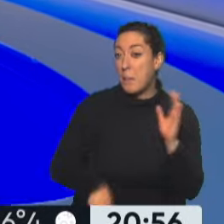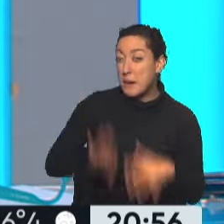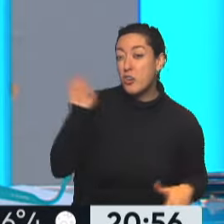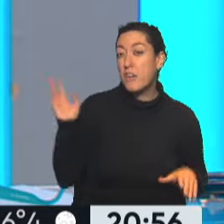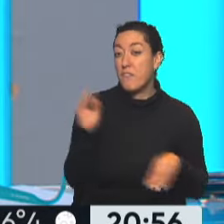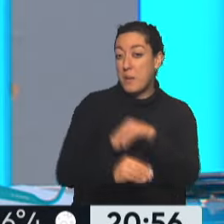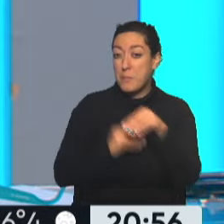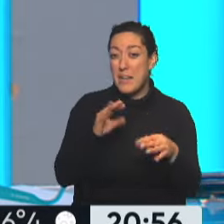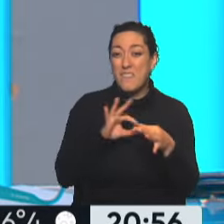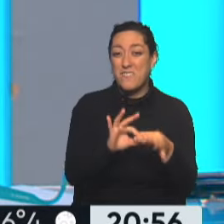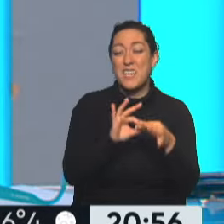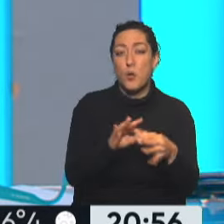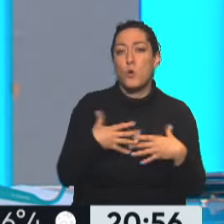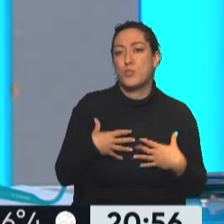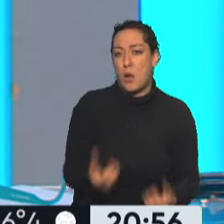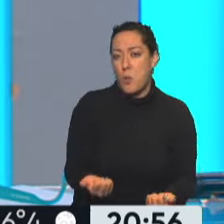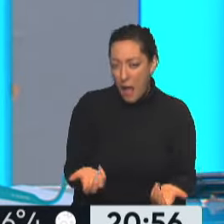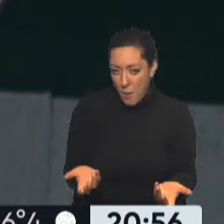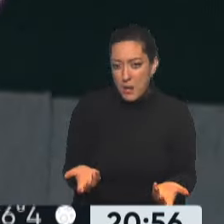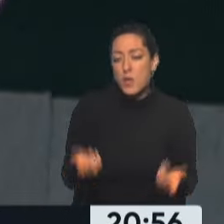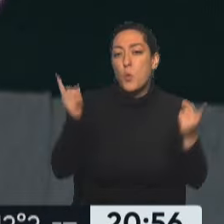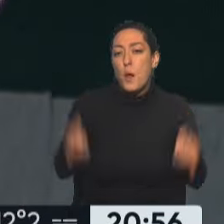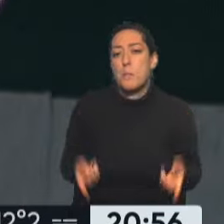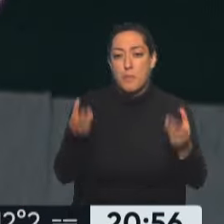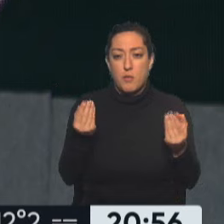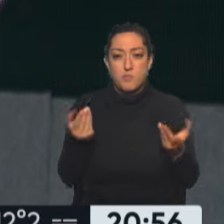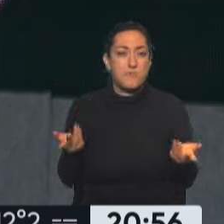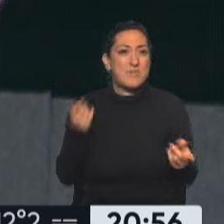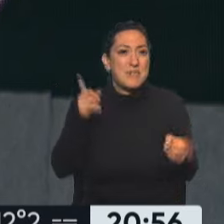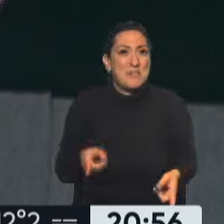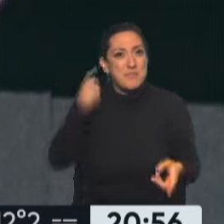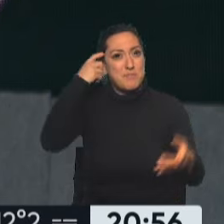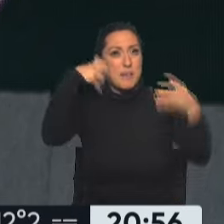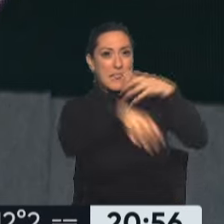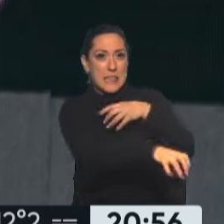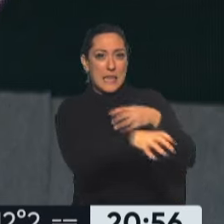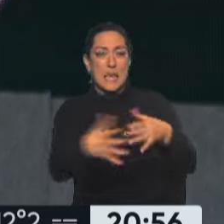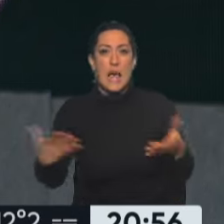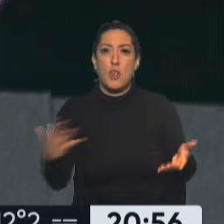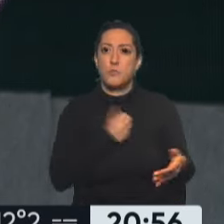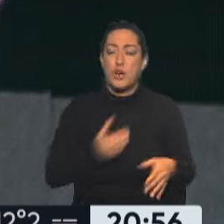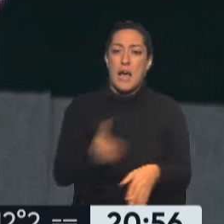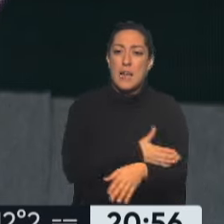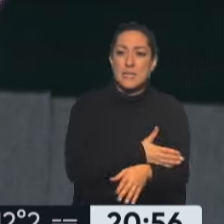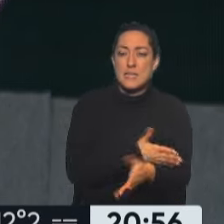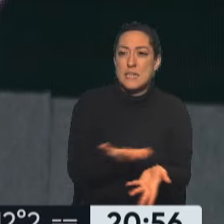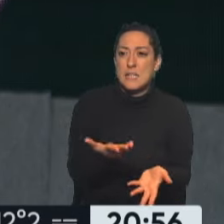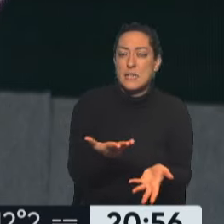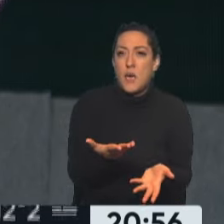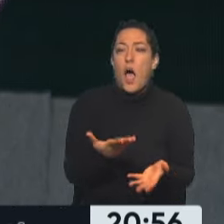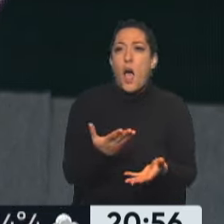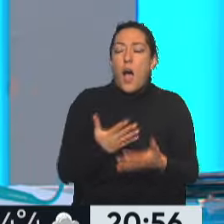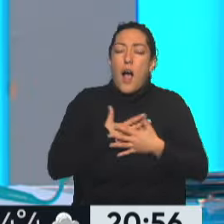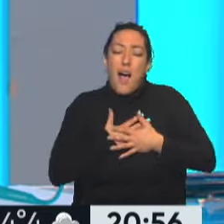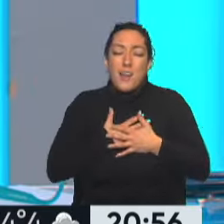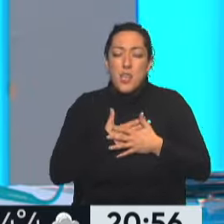las familias este vínculo es sano, pero el sería lógico que puedas ponerte en el lugar, digamos, de previo a una adopción y después encarinarte y que quieras la adopción. ¿Cuál es el problema para el